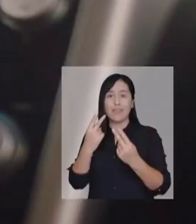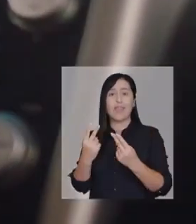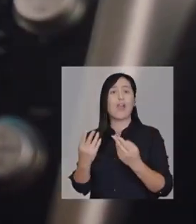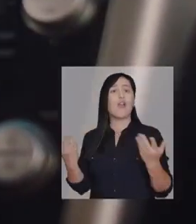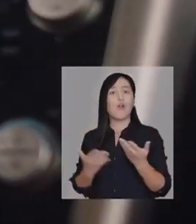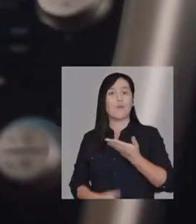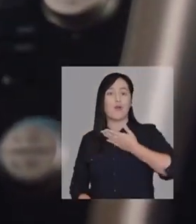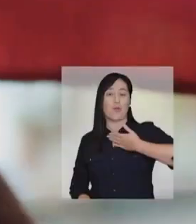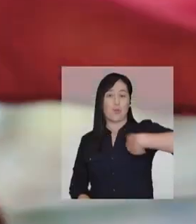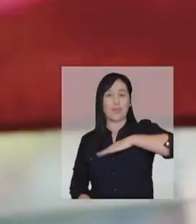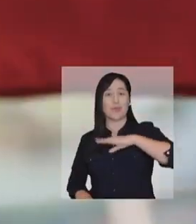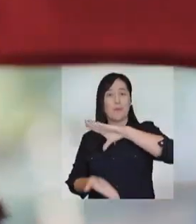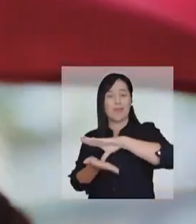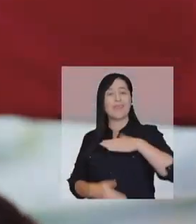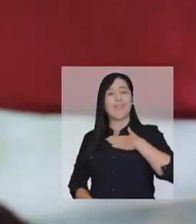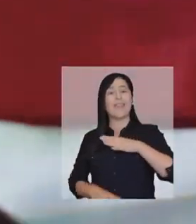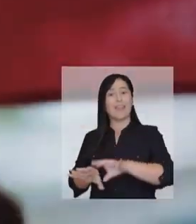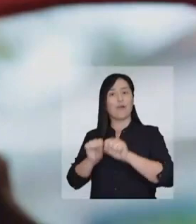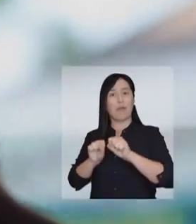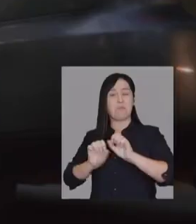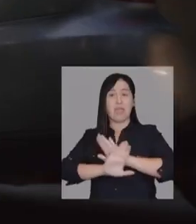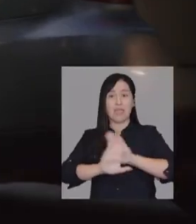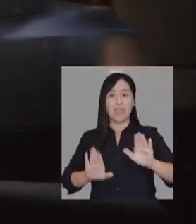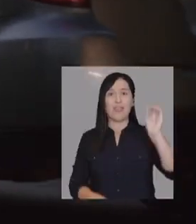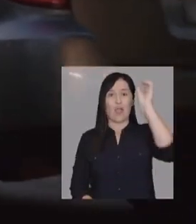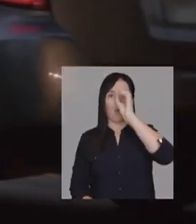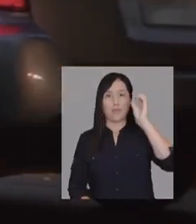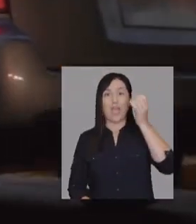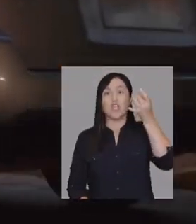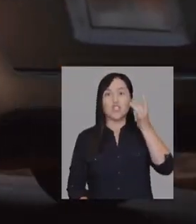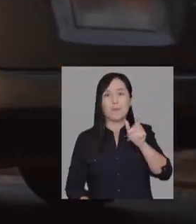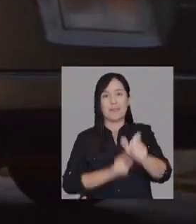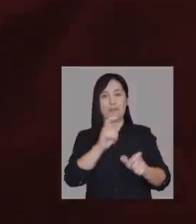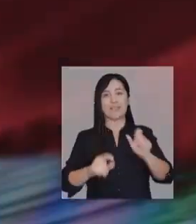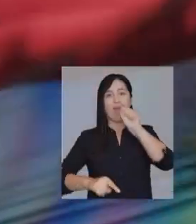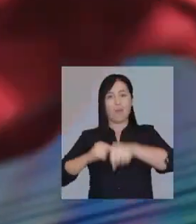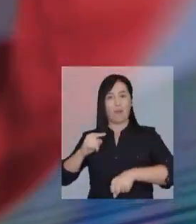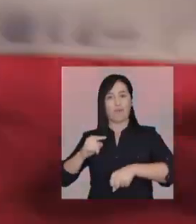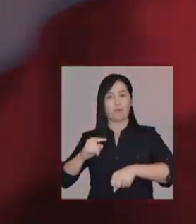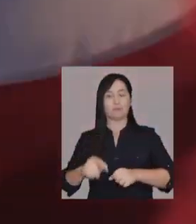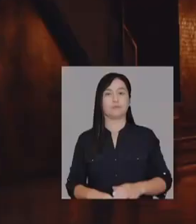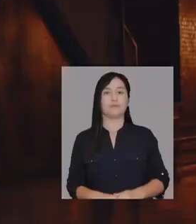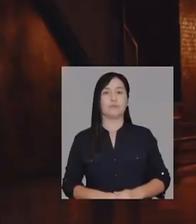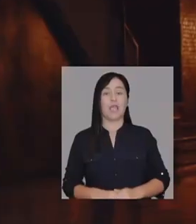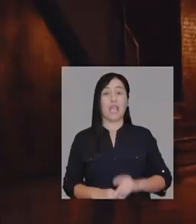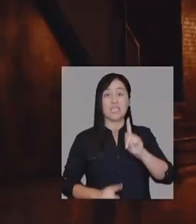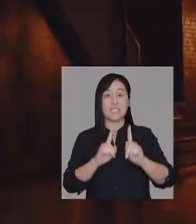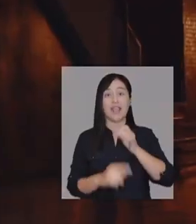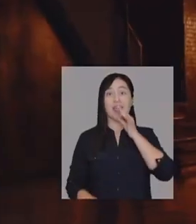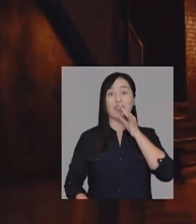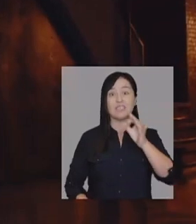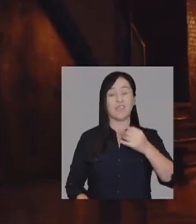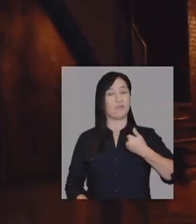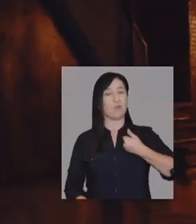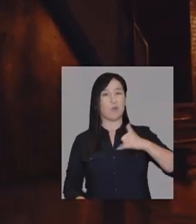Veíamos cómo querían tomarse nuestro país Y nadie podía opinar Solo los que aprobaban Si llegabas a